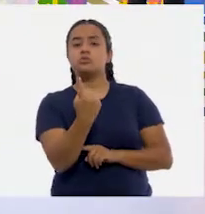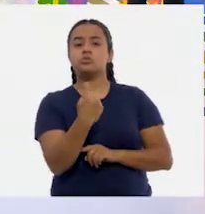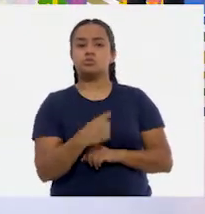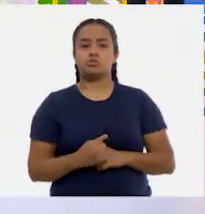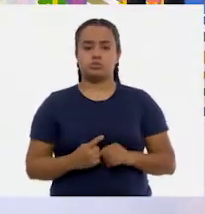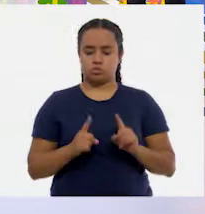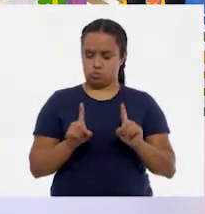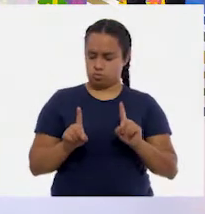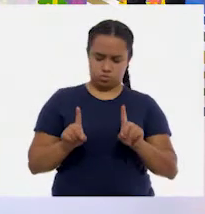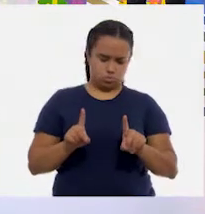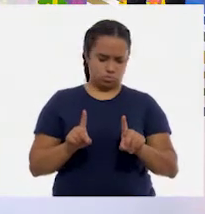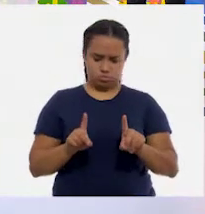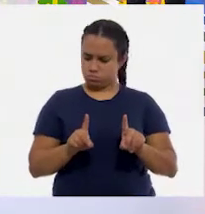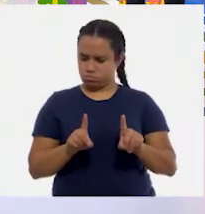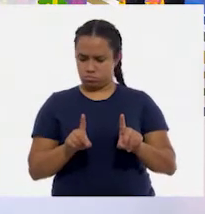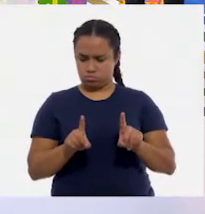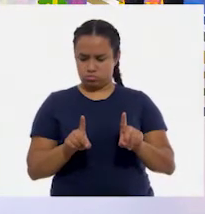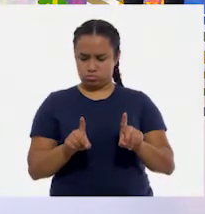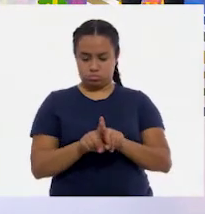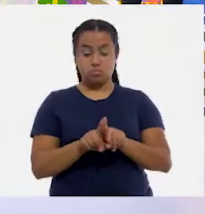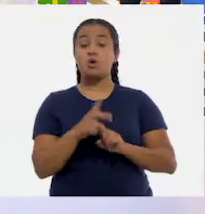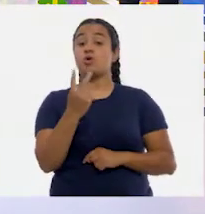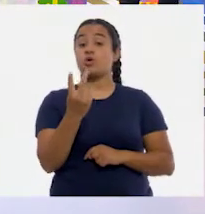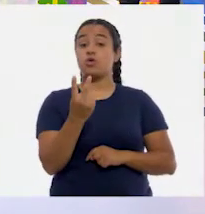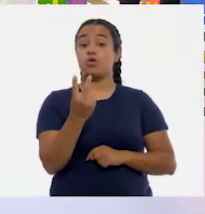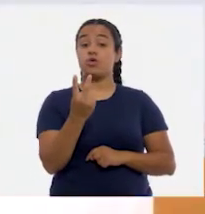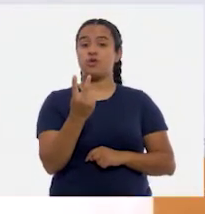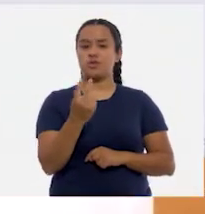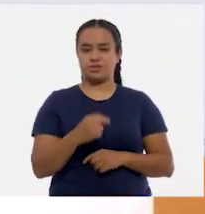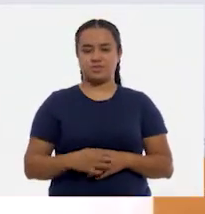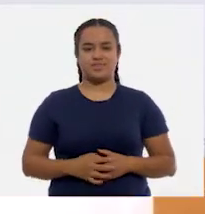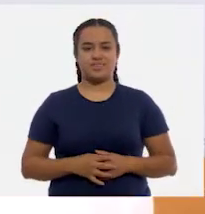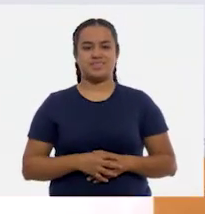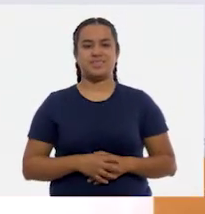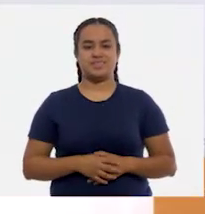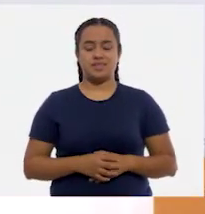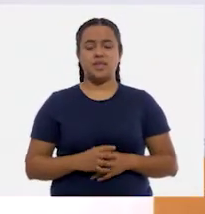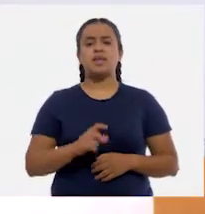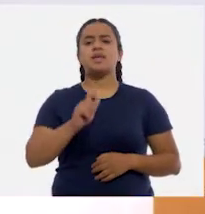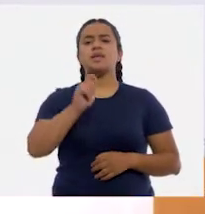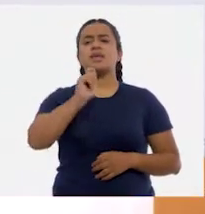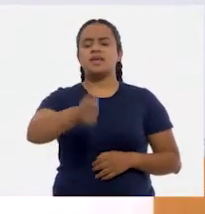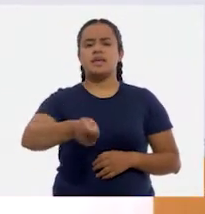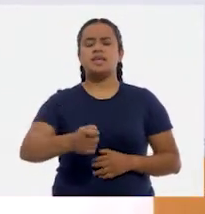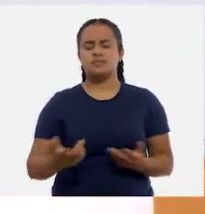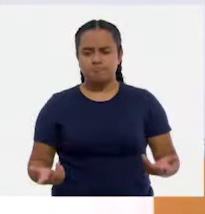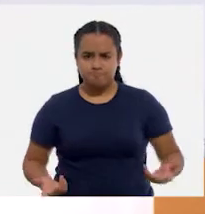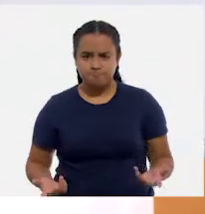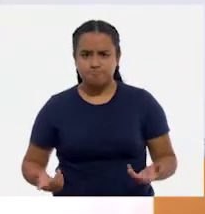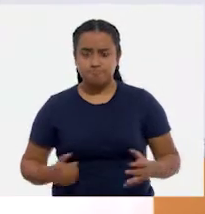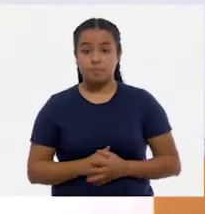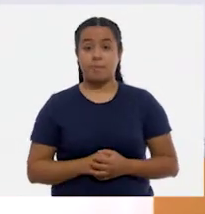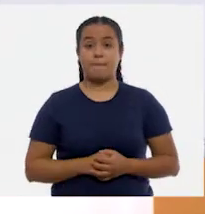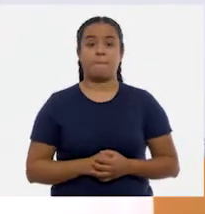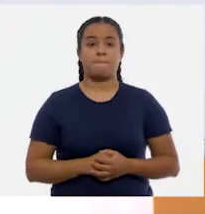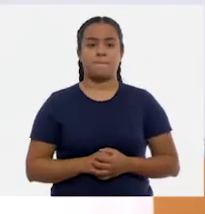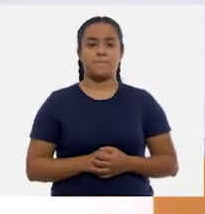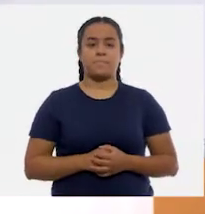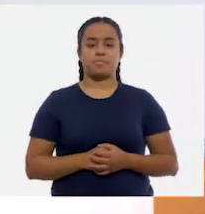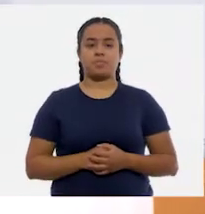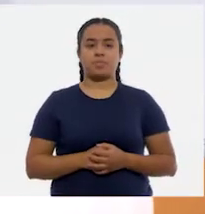Uno más uno son dos. Muy bien. Quiere decir ahora que...